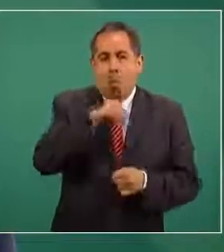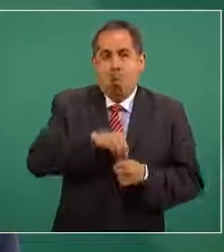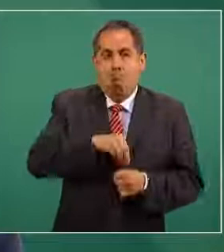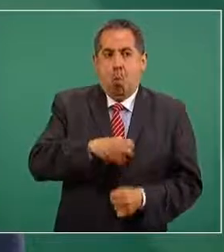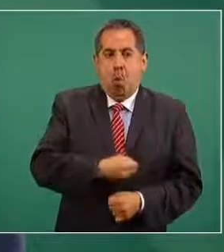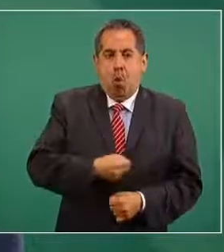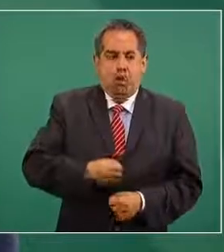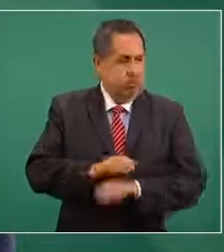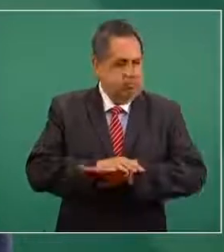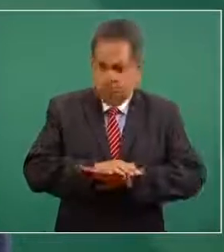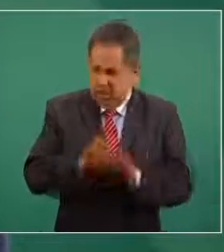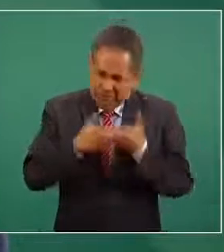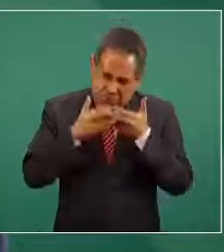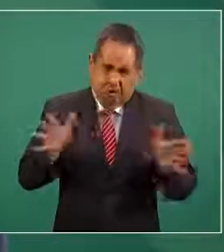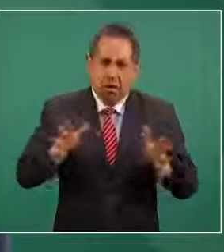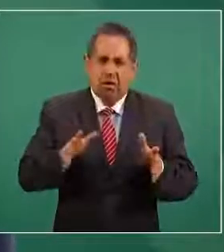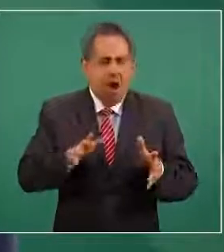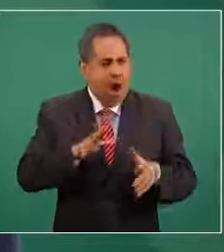inclusive estamos